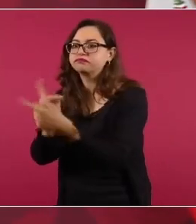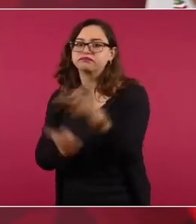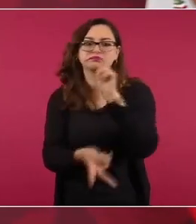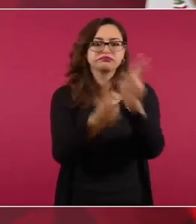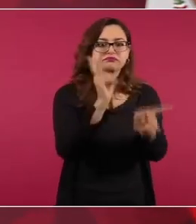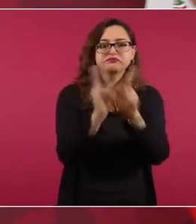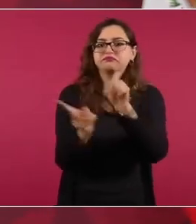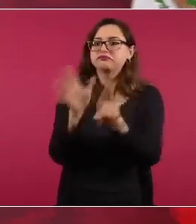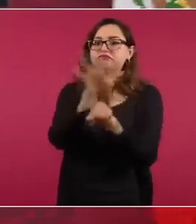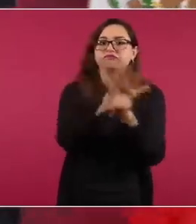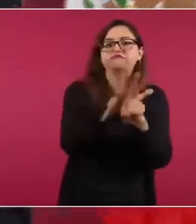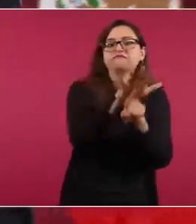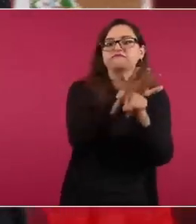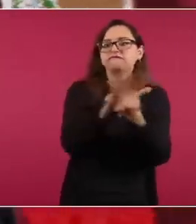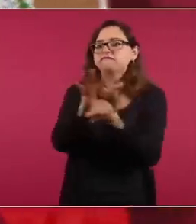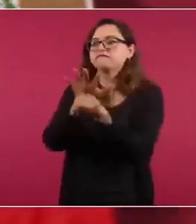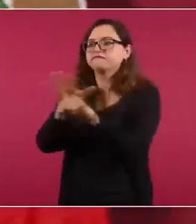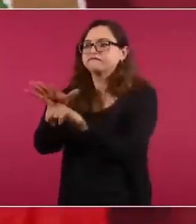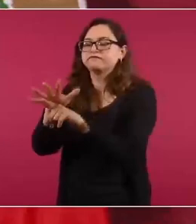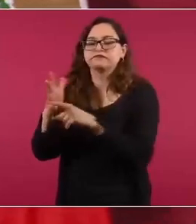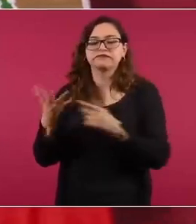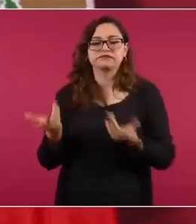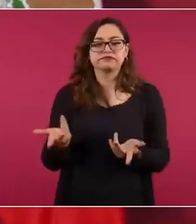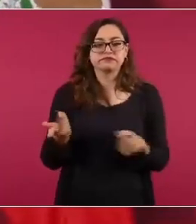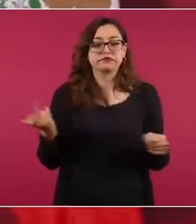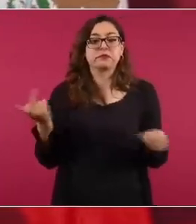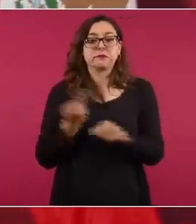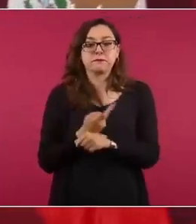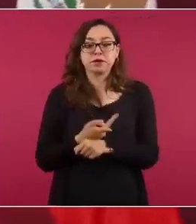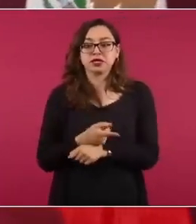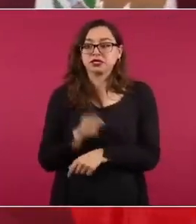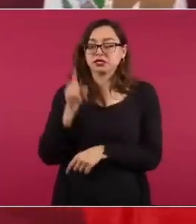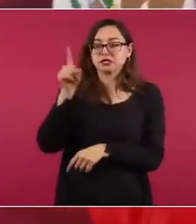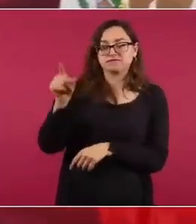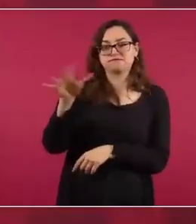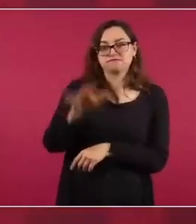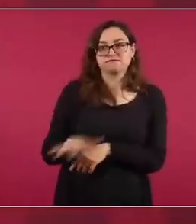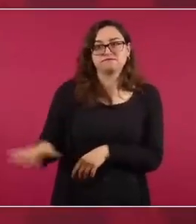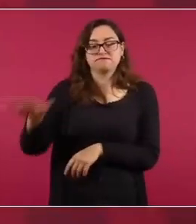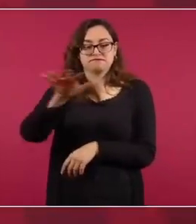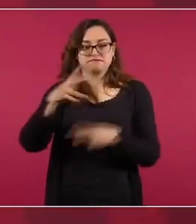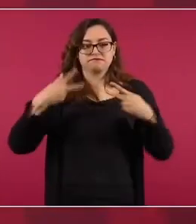en las zonas donde tenía más influencia el zapatismo